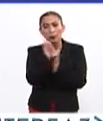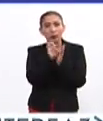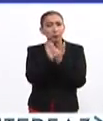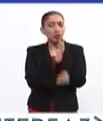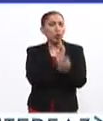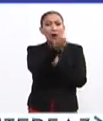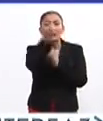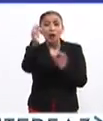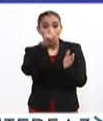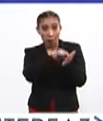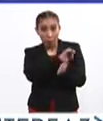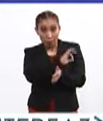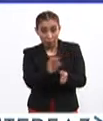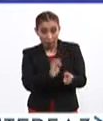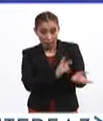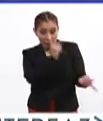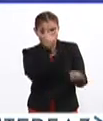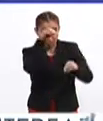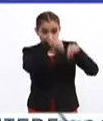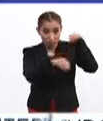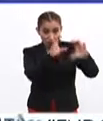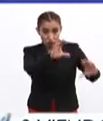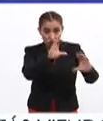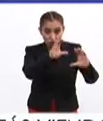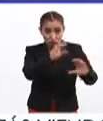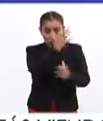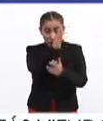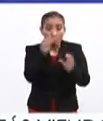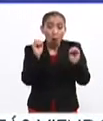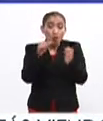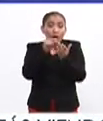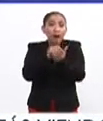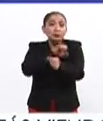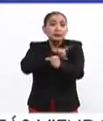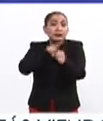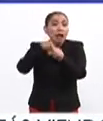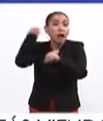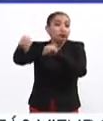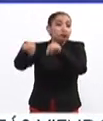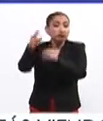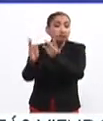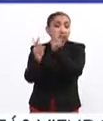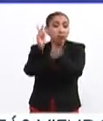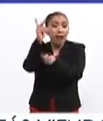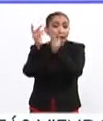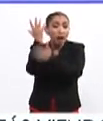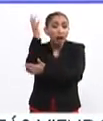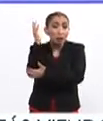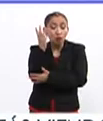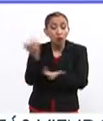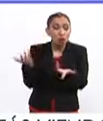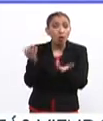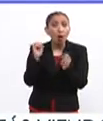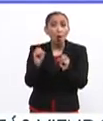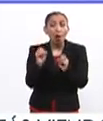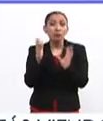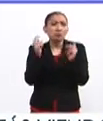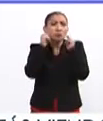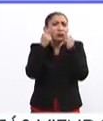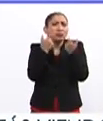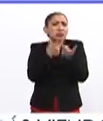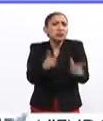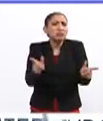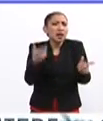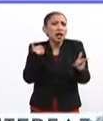ejemplo, en cualquier lugar se puede hacer una plantación o ya existen zonas muy bien delimitadas, y en ese sentido es indiferente